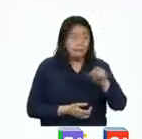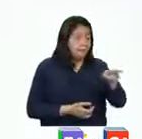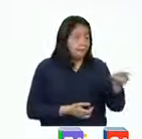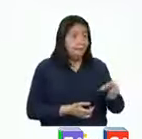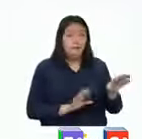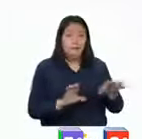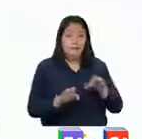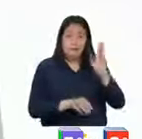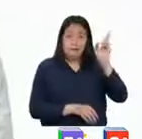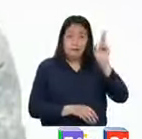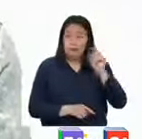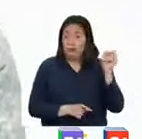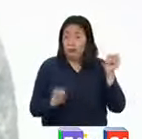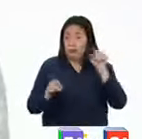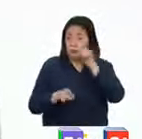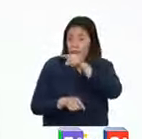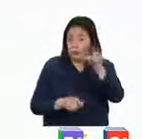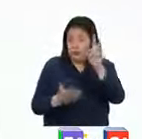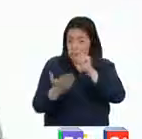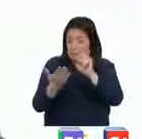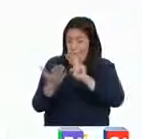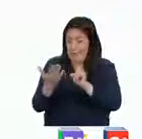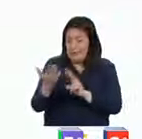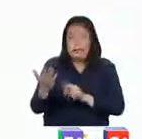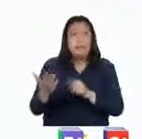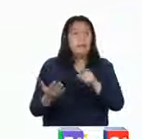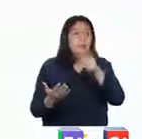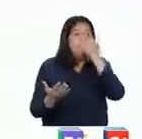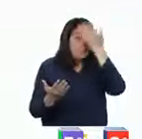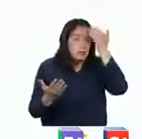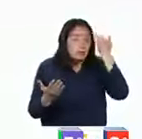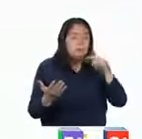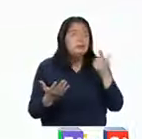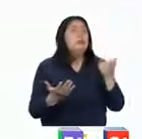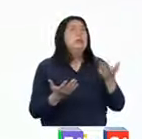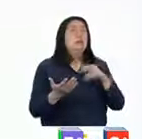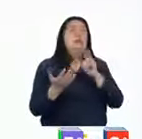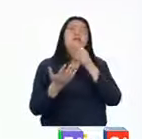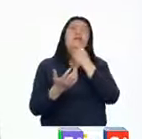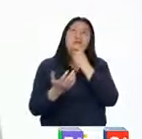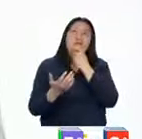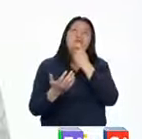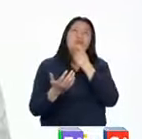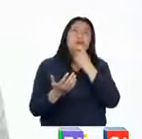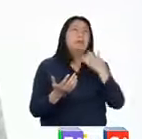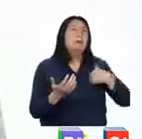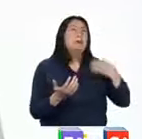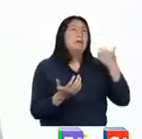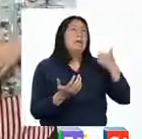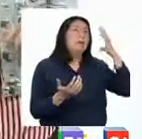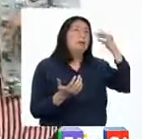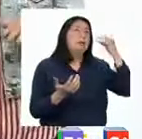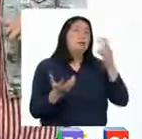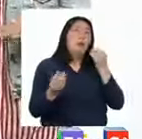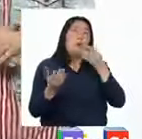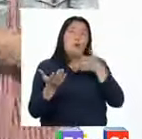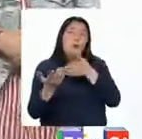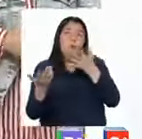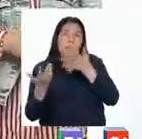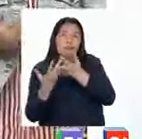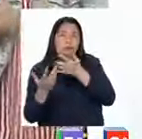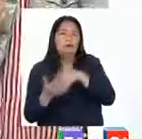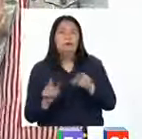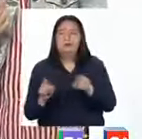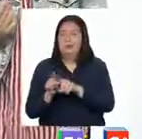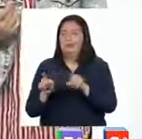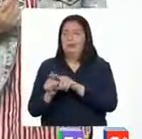haciendo la profesora. Cuando ustedes lean un texto, no olviden relacionar lo que van leyendo con sus propias experiencias. Yo también